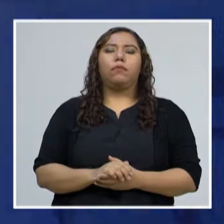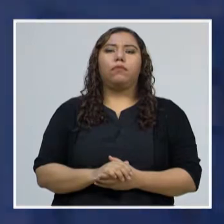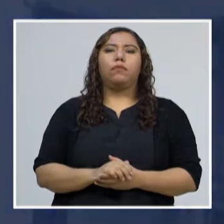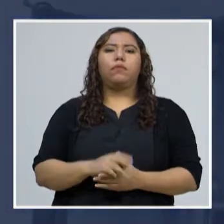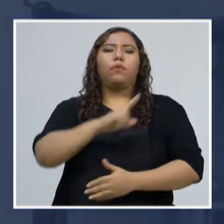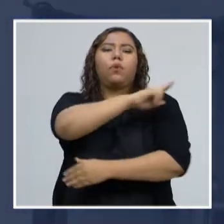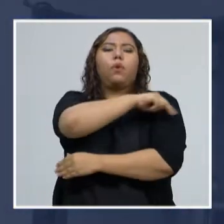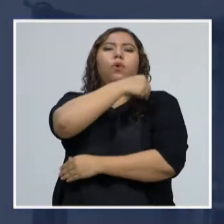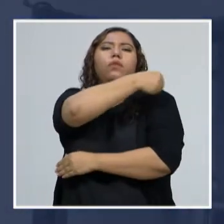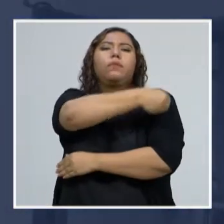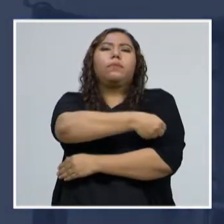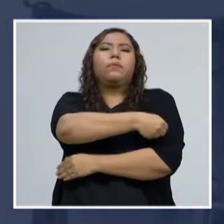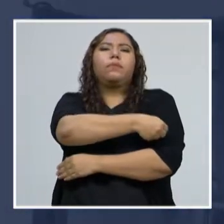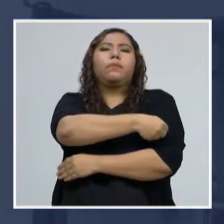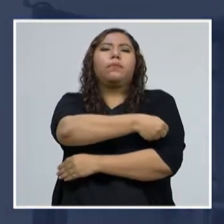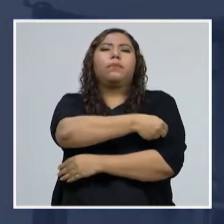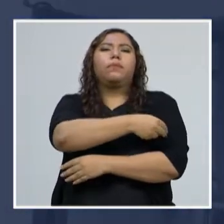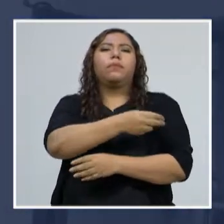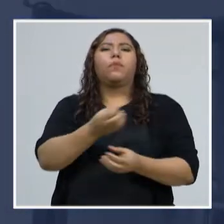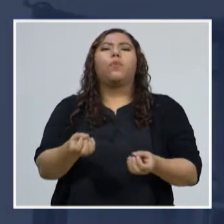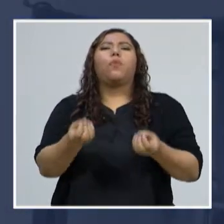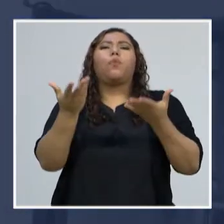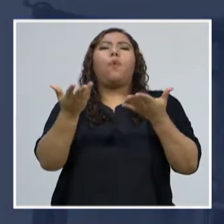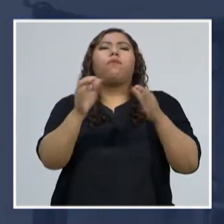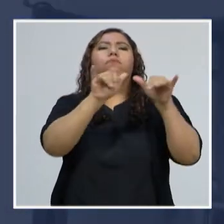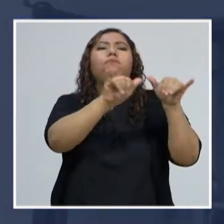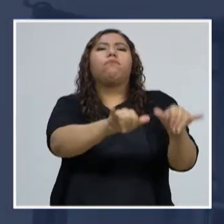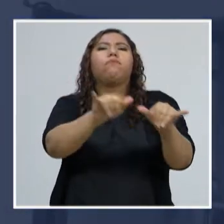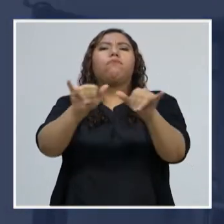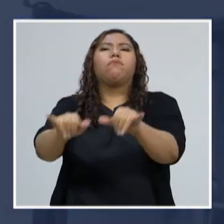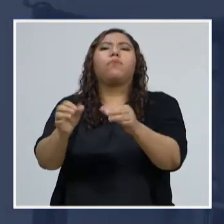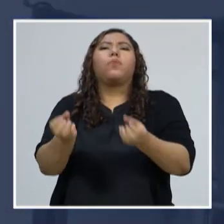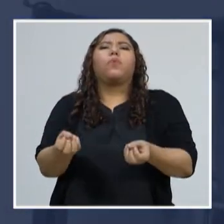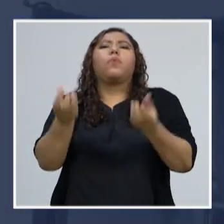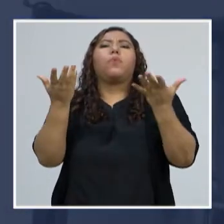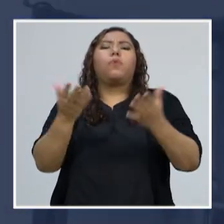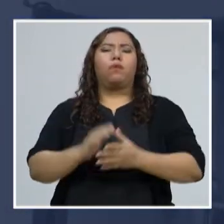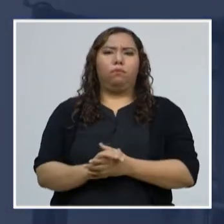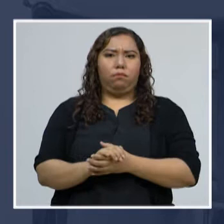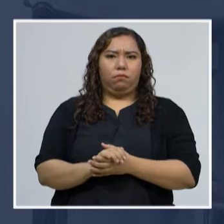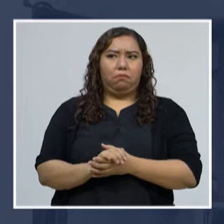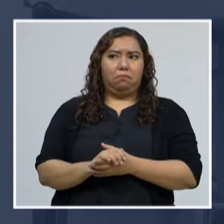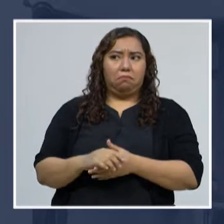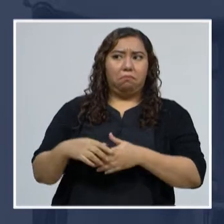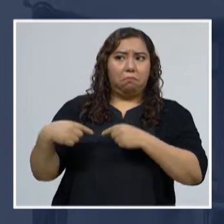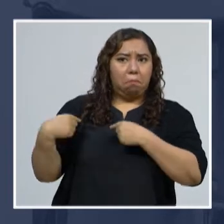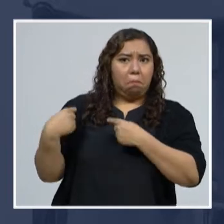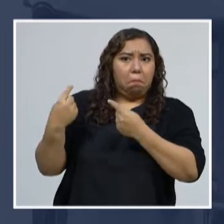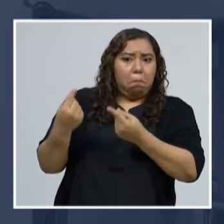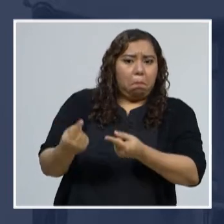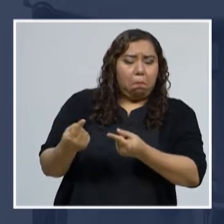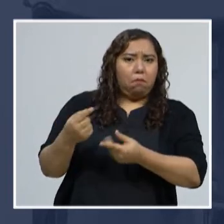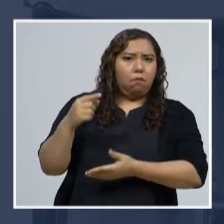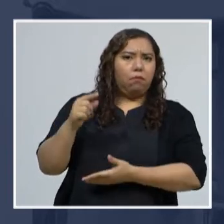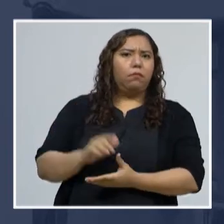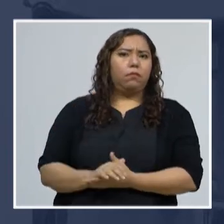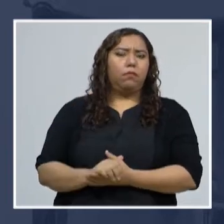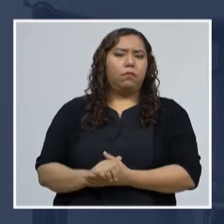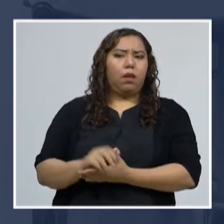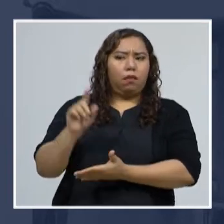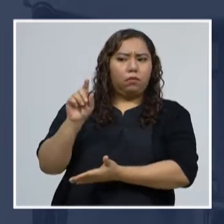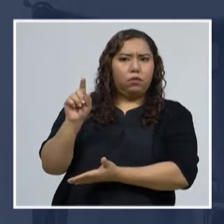hospitalizaciones, continuamos estacionados en estas últimas semanas, en estos últimos días, en los 800